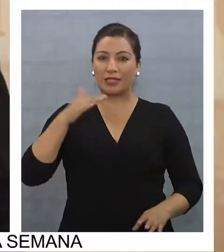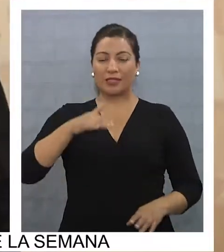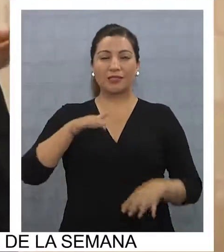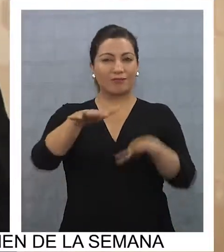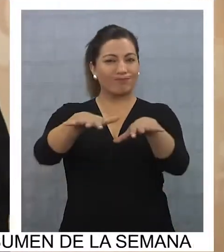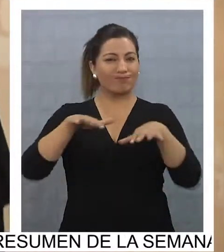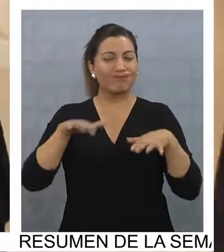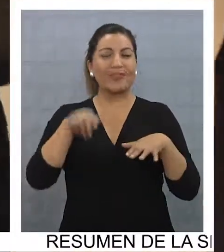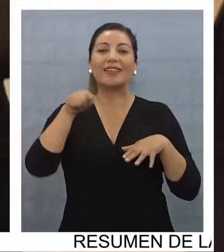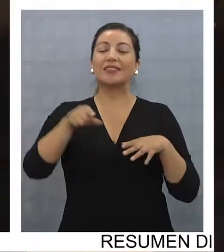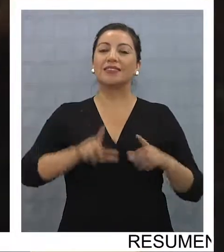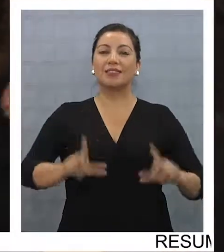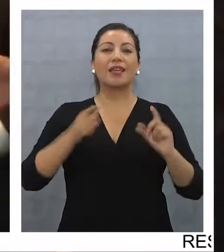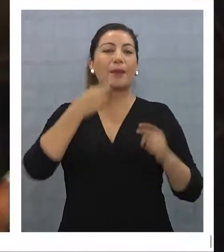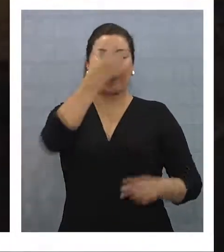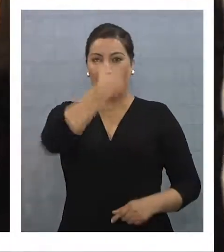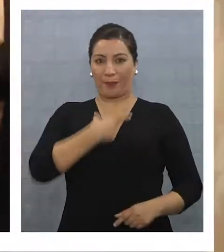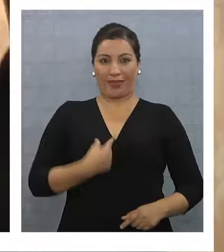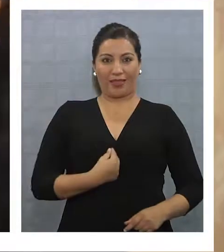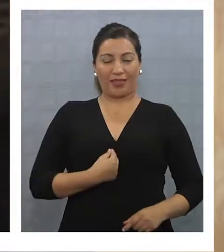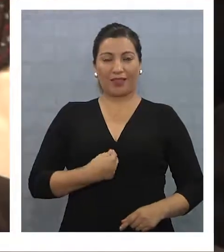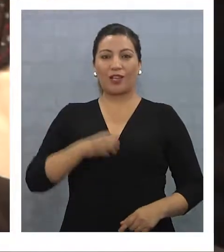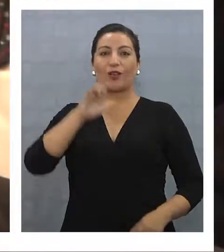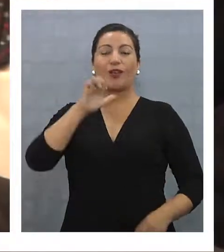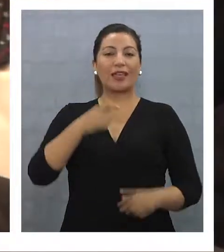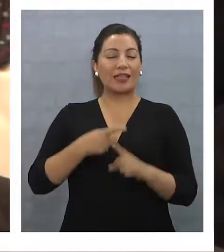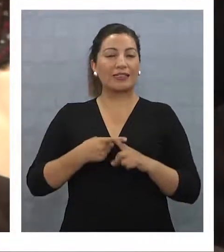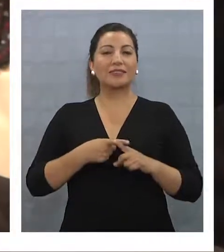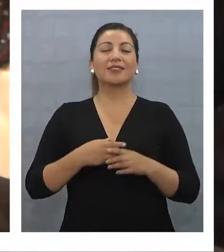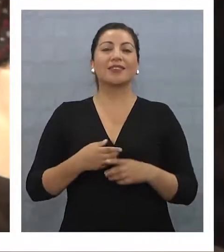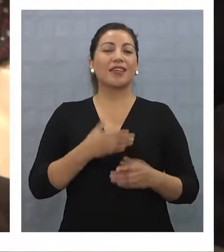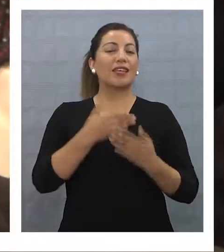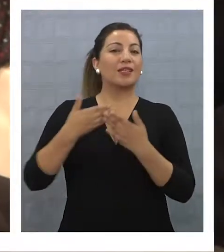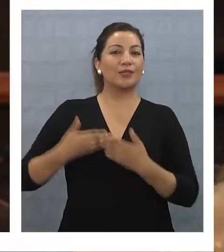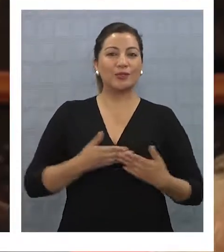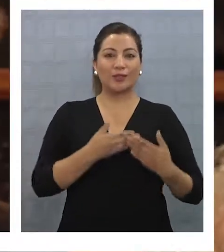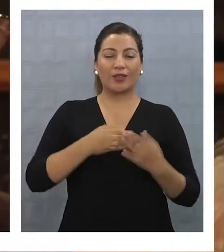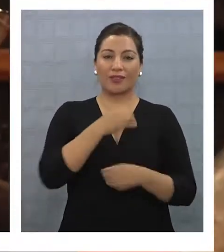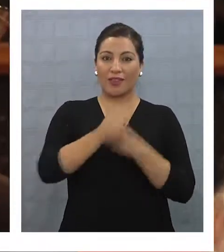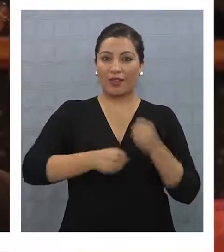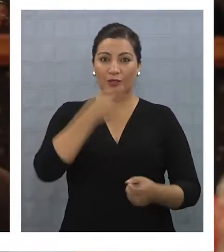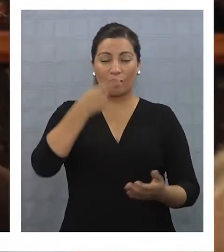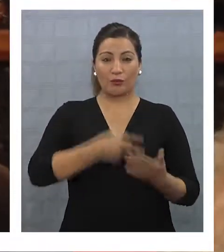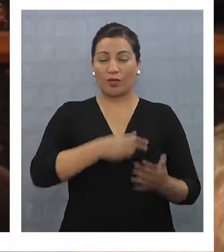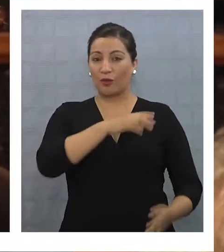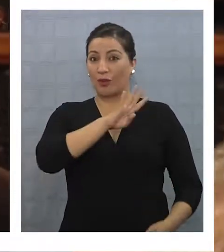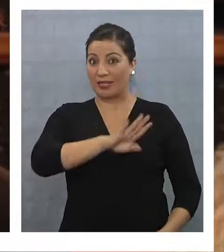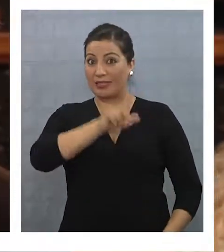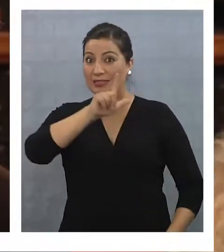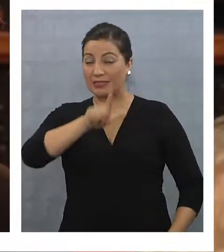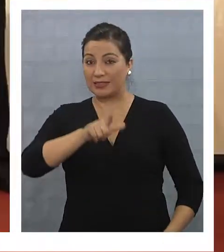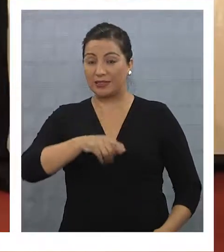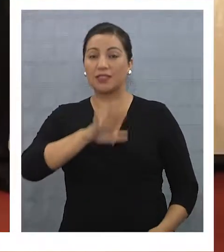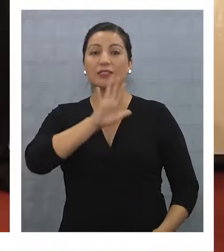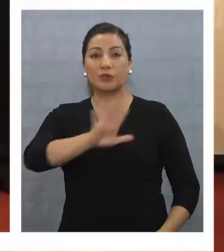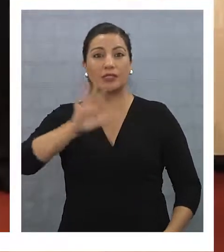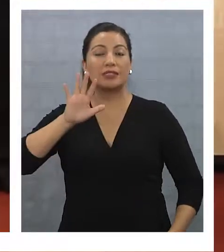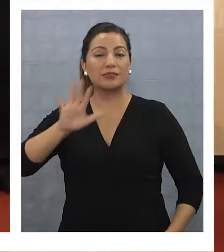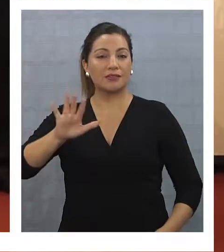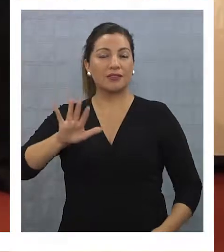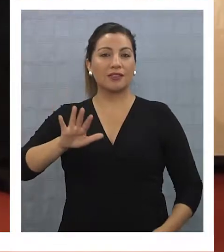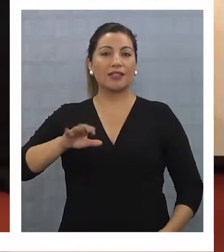esta celebración fue la entrega de medallas a los años 1947, 1955 y